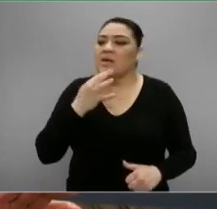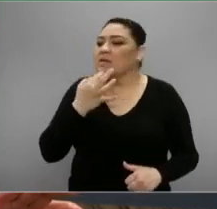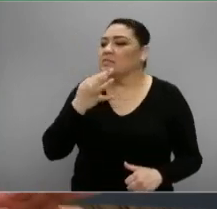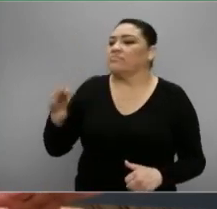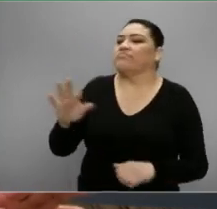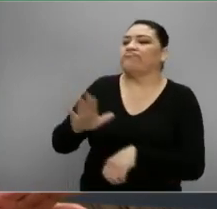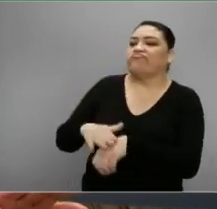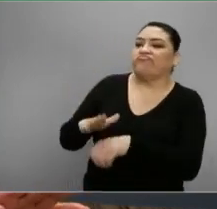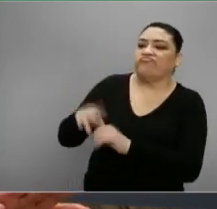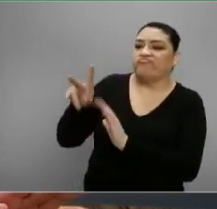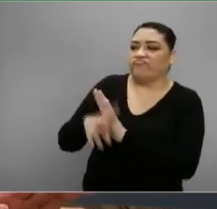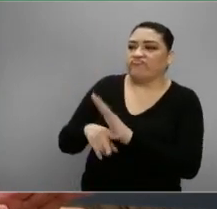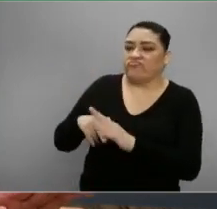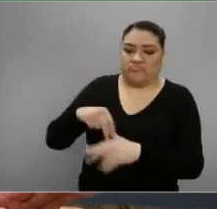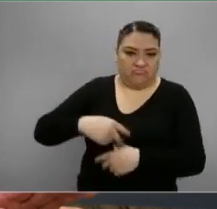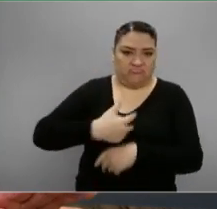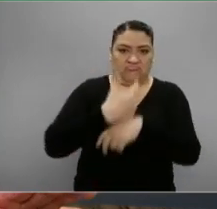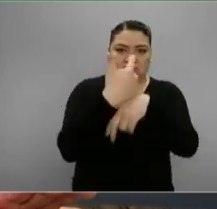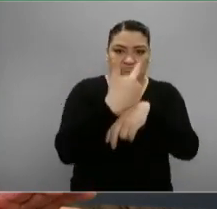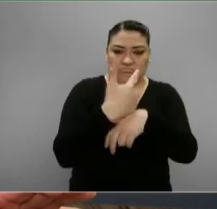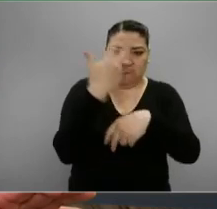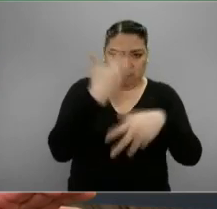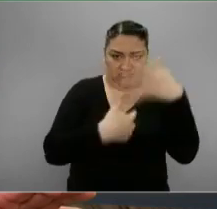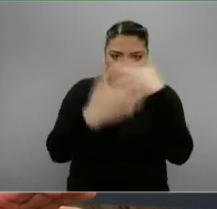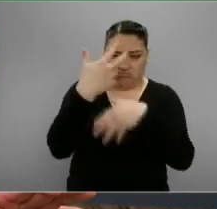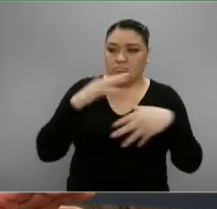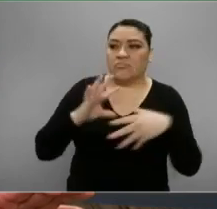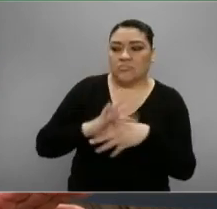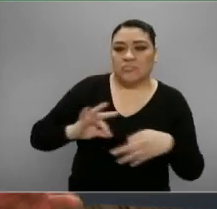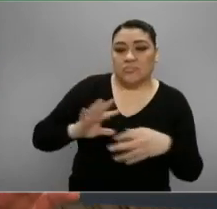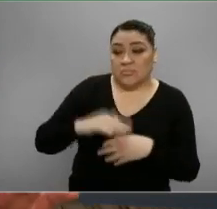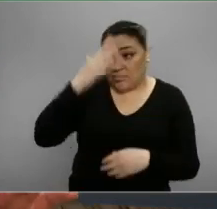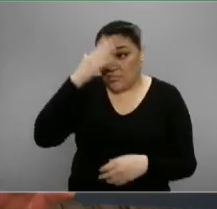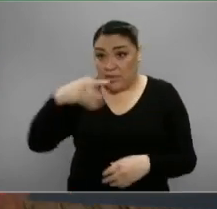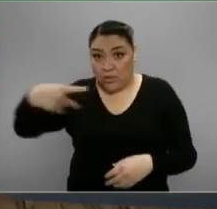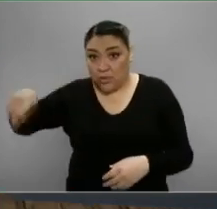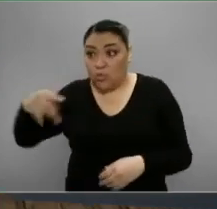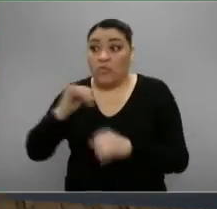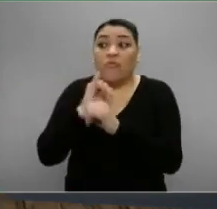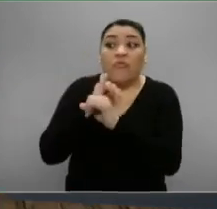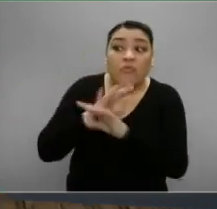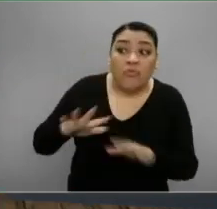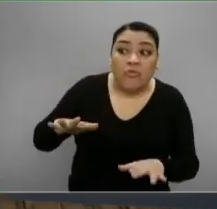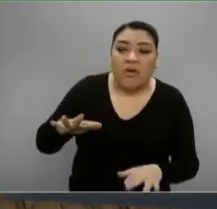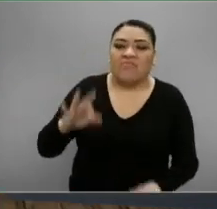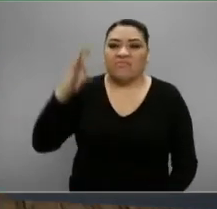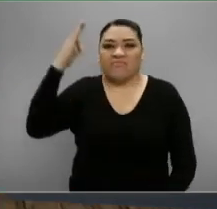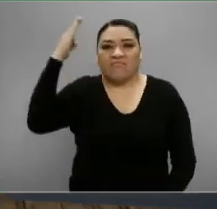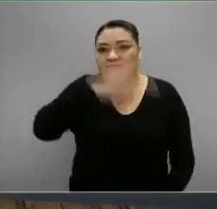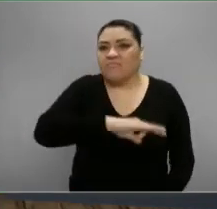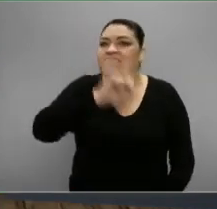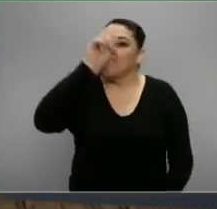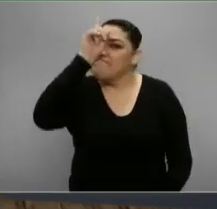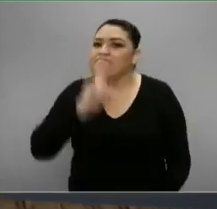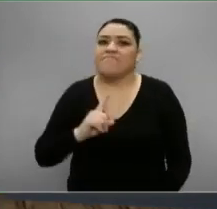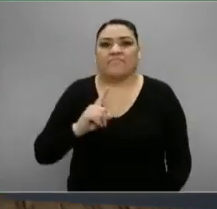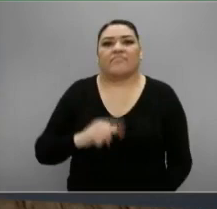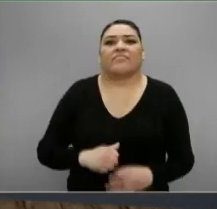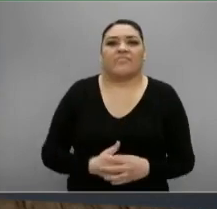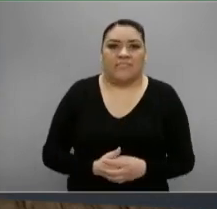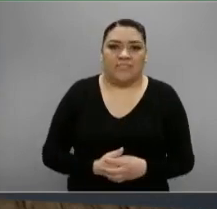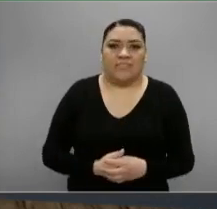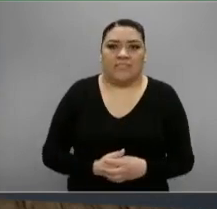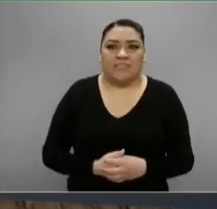respondió al comediante con otro video en el que afirmó que la información que dio era falsa, así lo dijo.